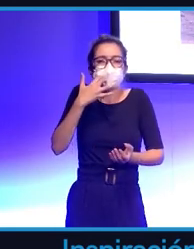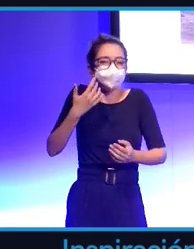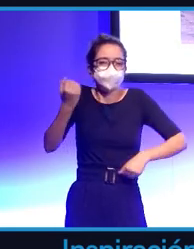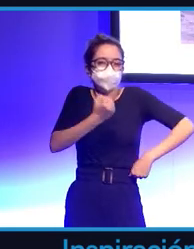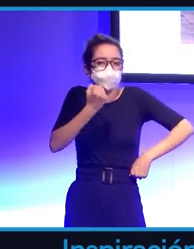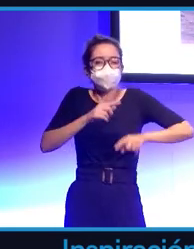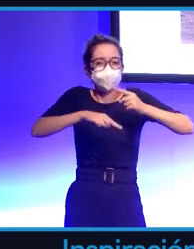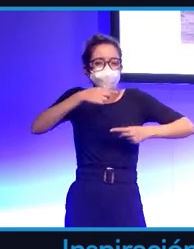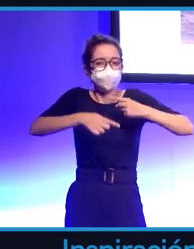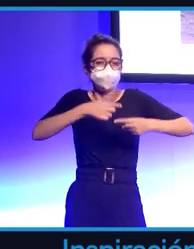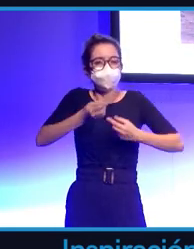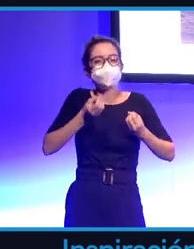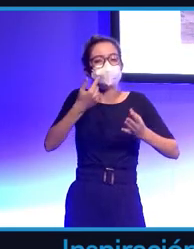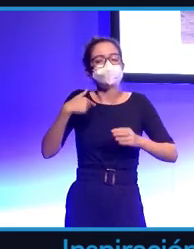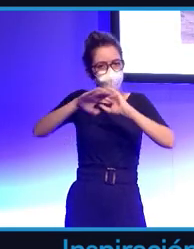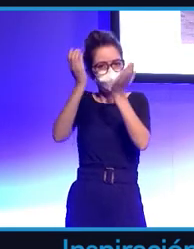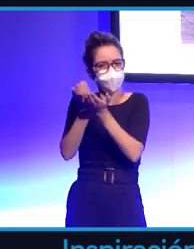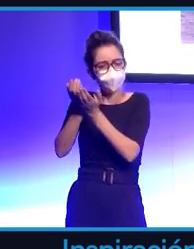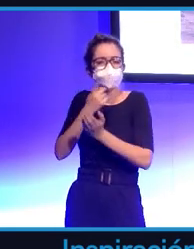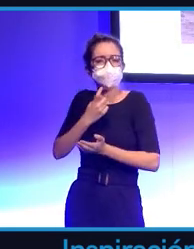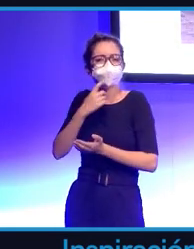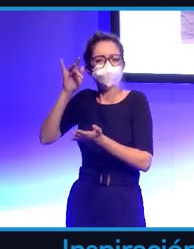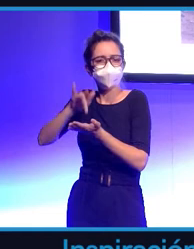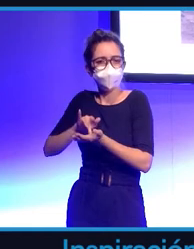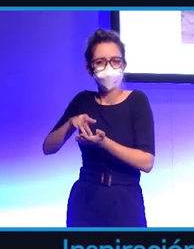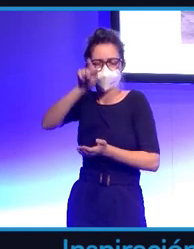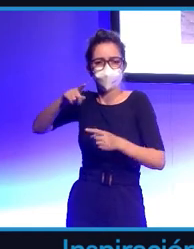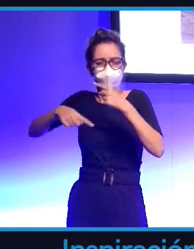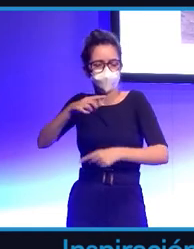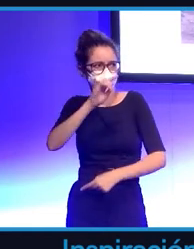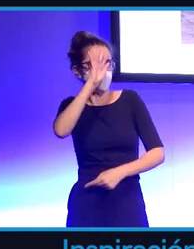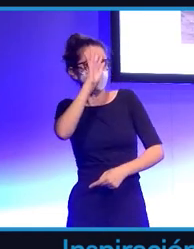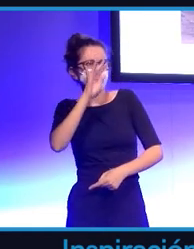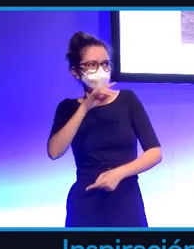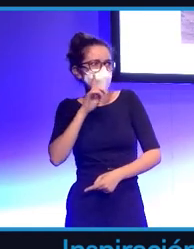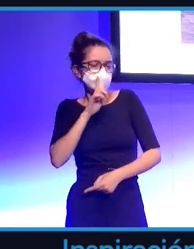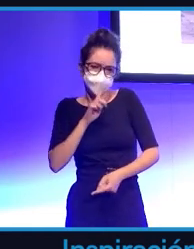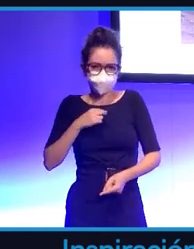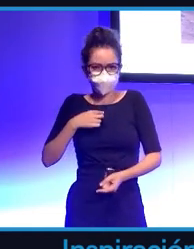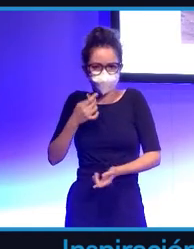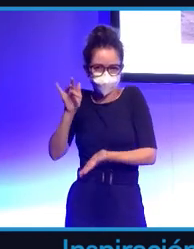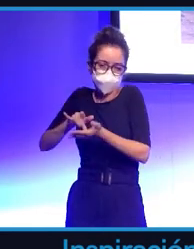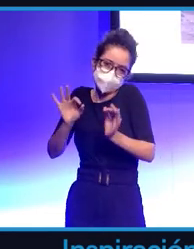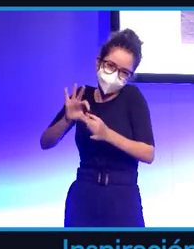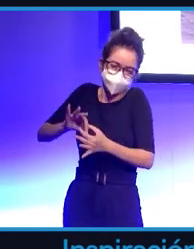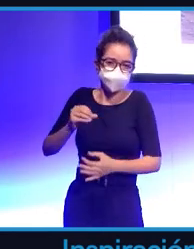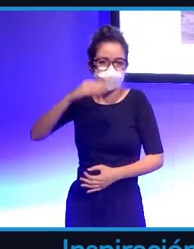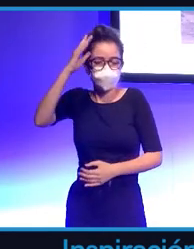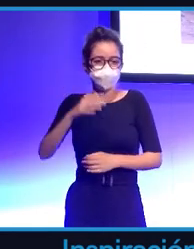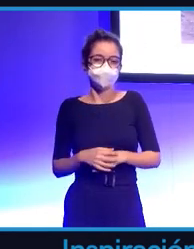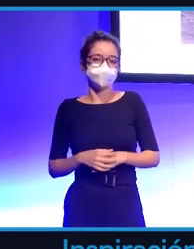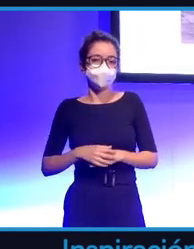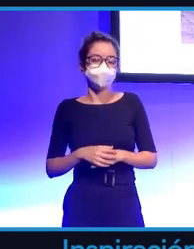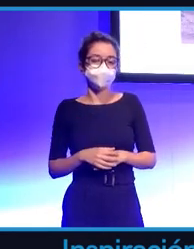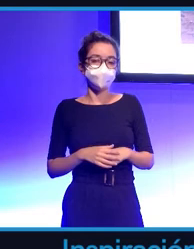pero virtualmente evidentemente. Entonces esa parte de experimentación de ese internet experiencial es lo más potente del